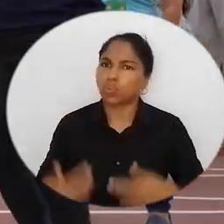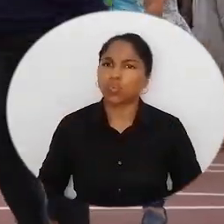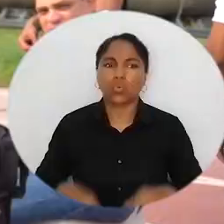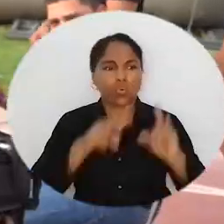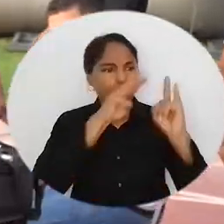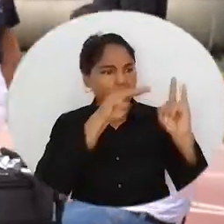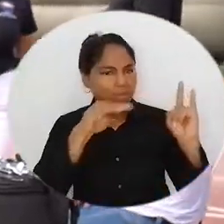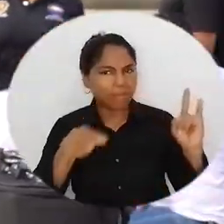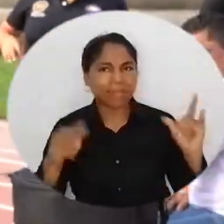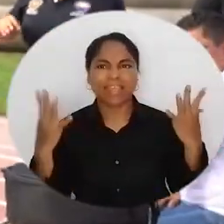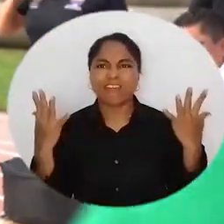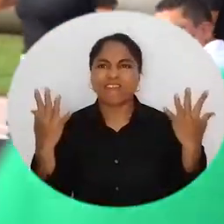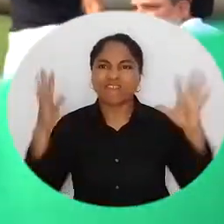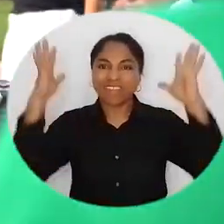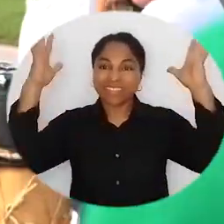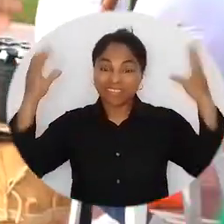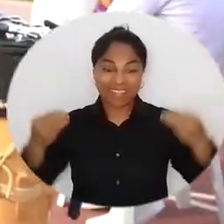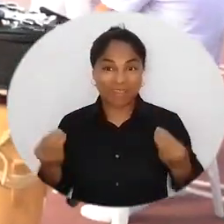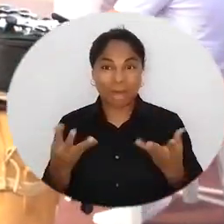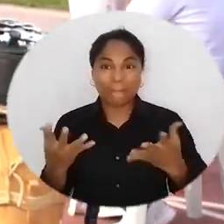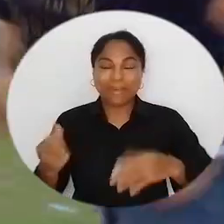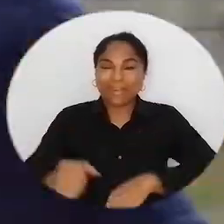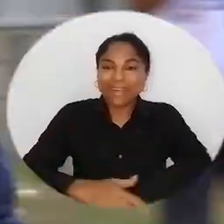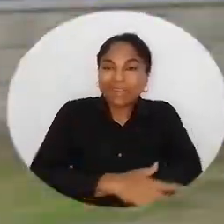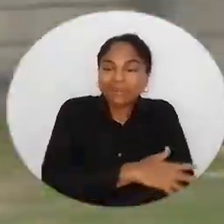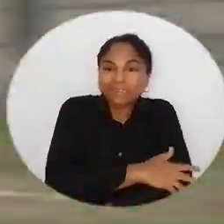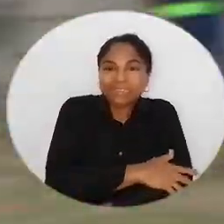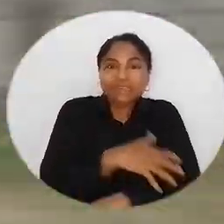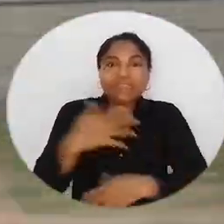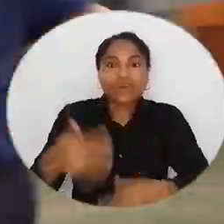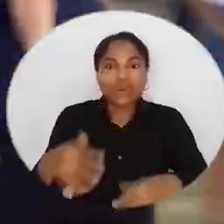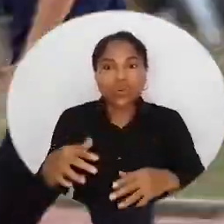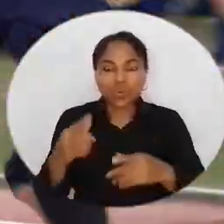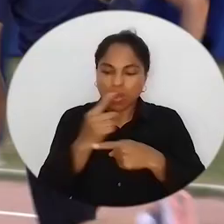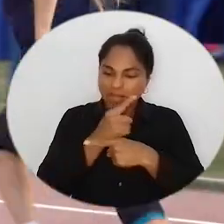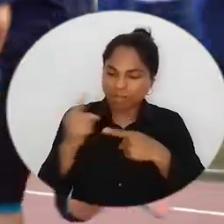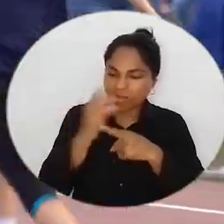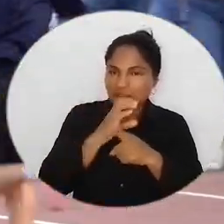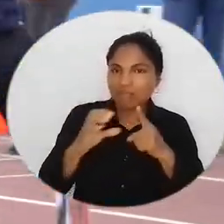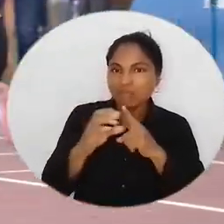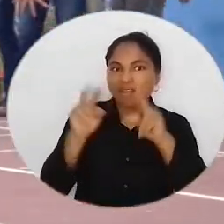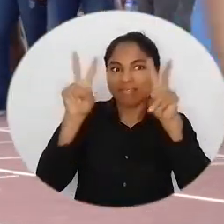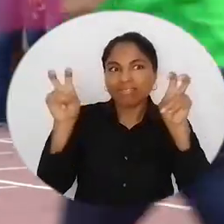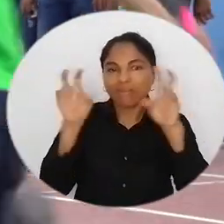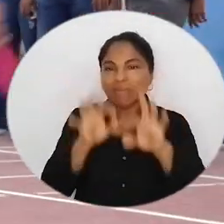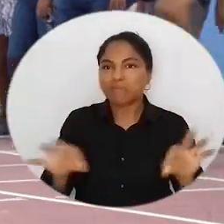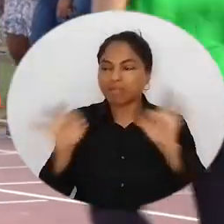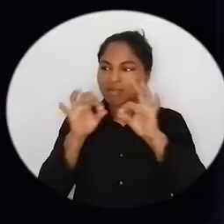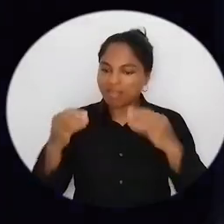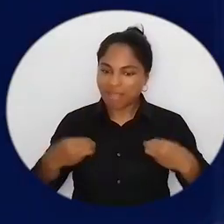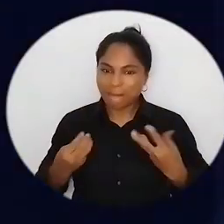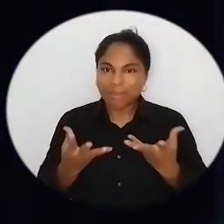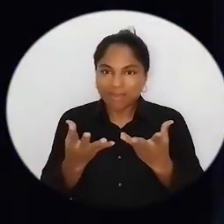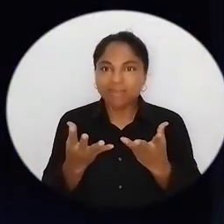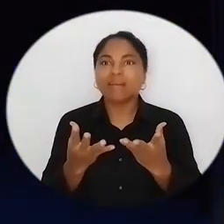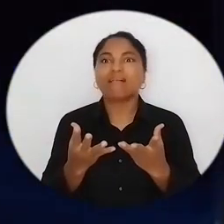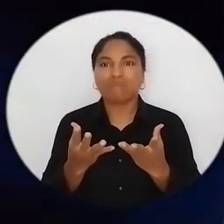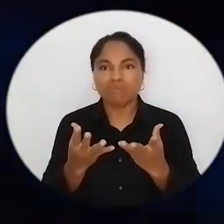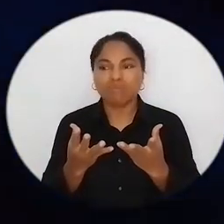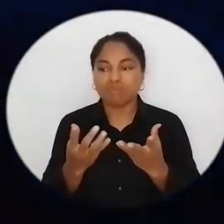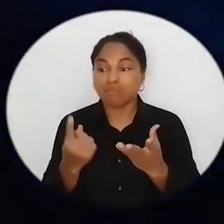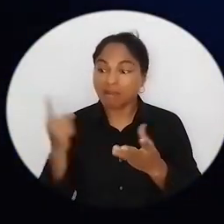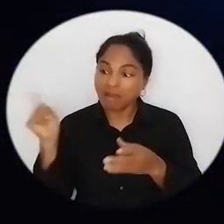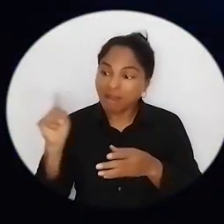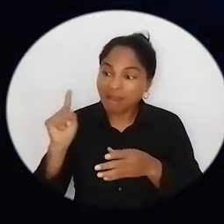la alma mater tener al Festival de la Vida y las Emociones como eje central de esta tradicional celebración por su adiversario. Fue la ocasión